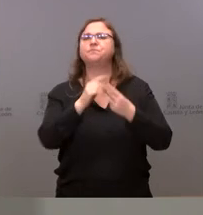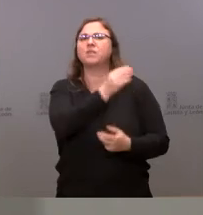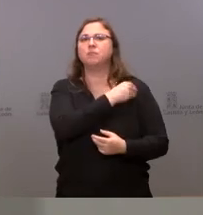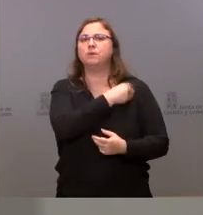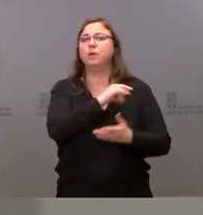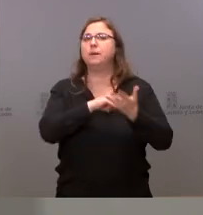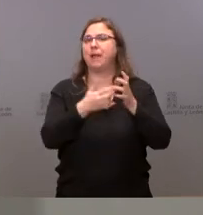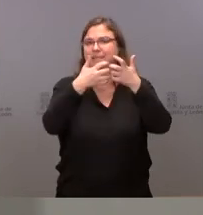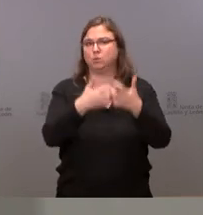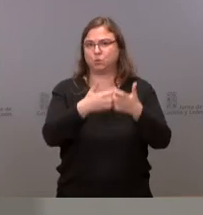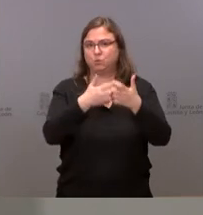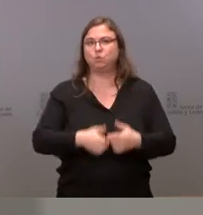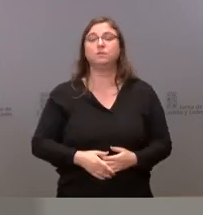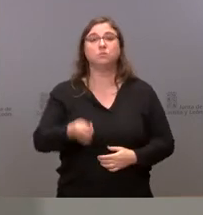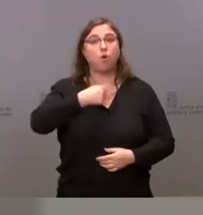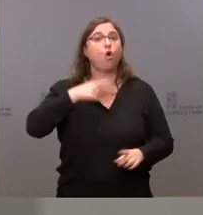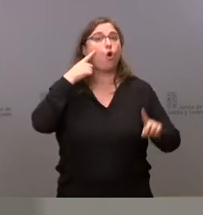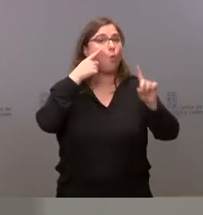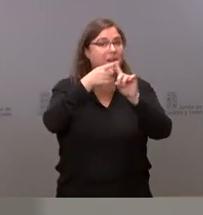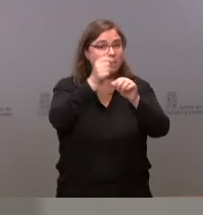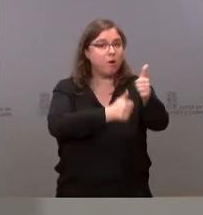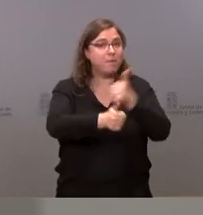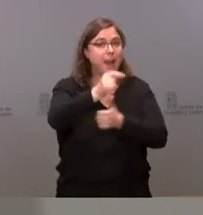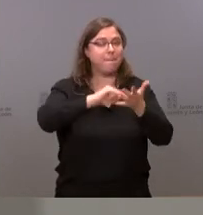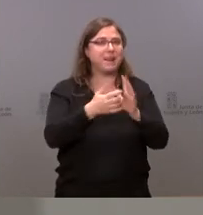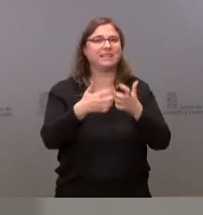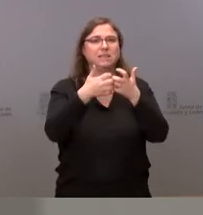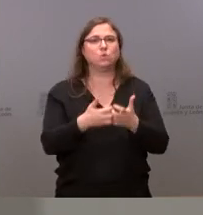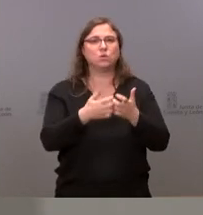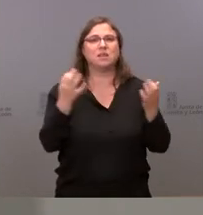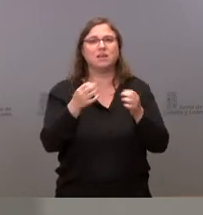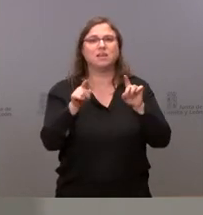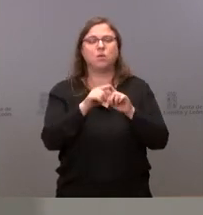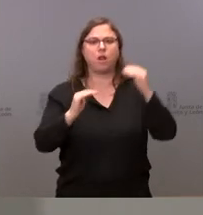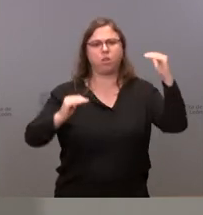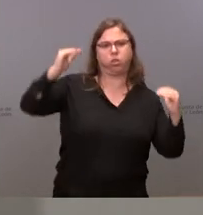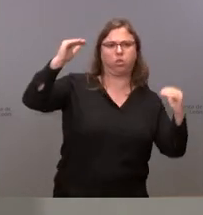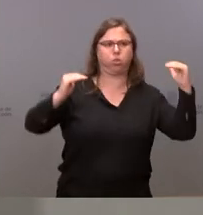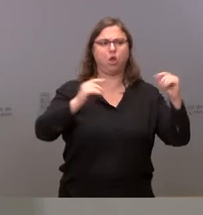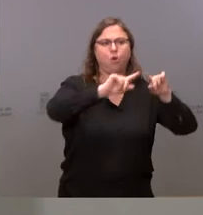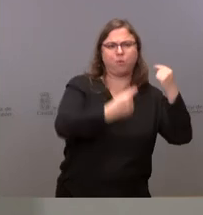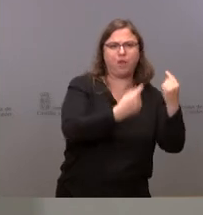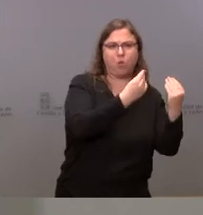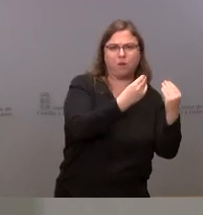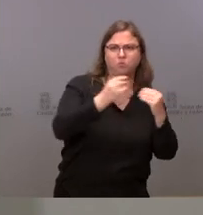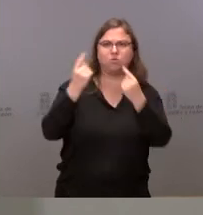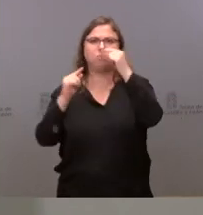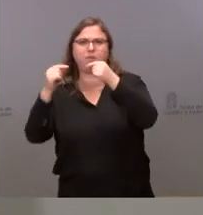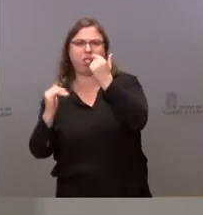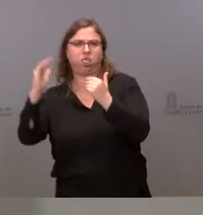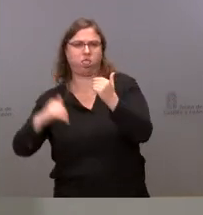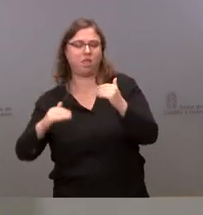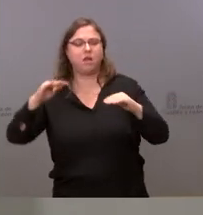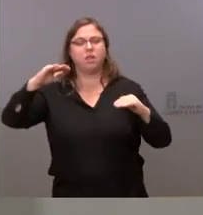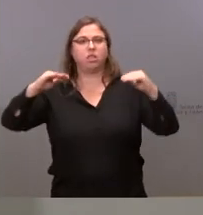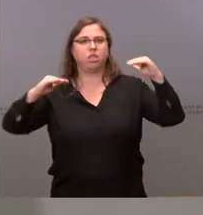industrial efectivamente uno de los objetivos prioritarios de ese plan industrial es reducir los desequilibrios autonómicos y por tanto hacer